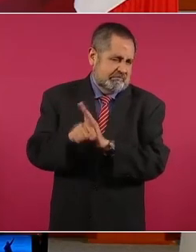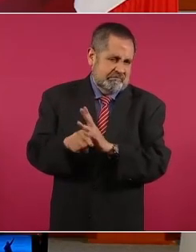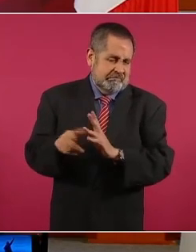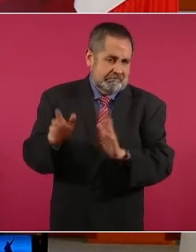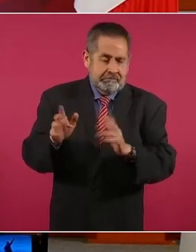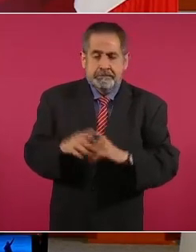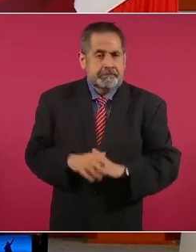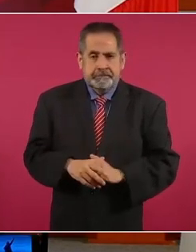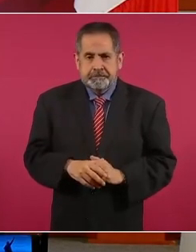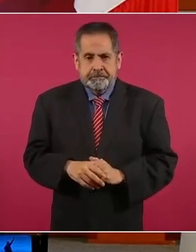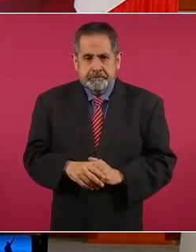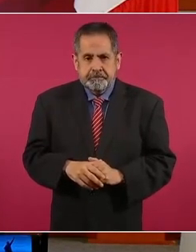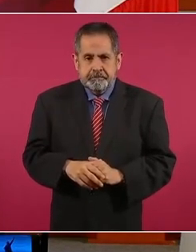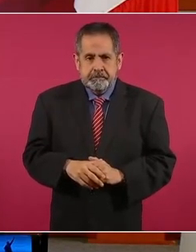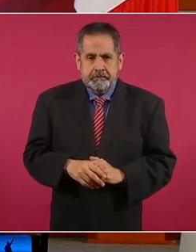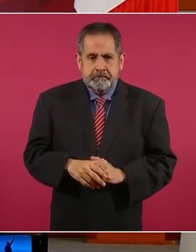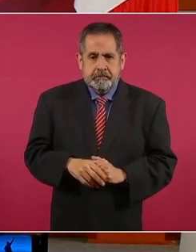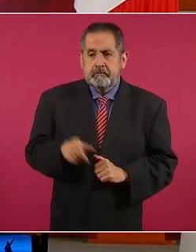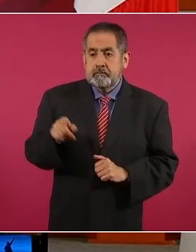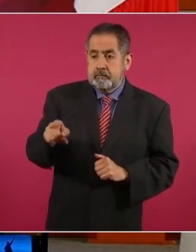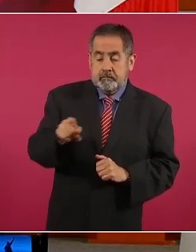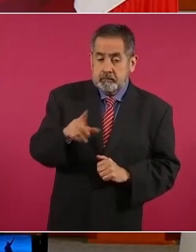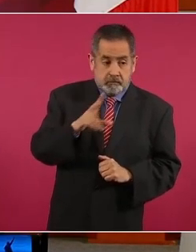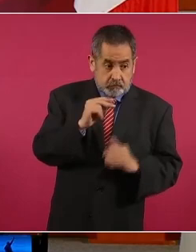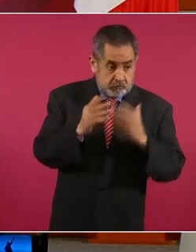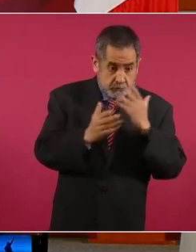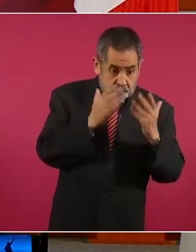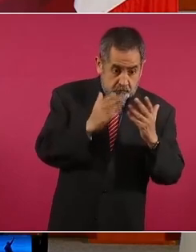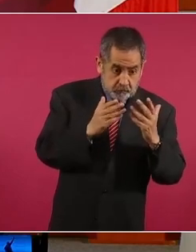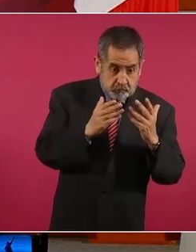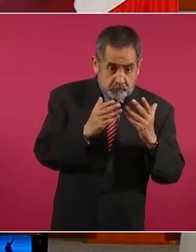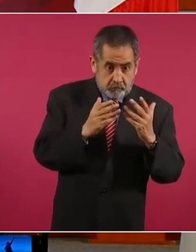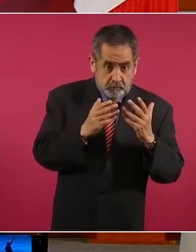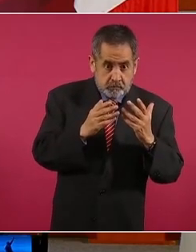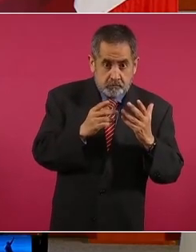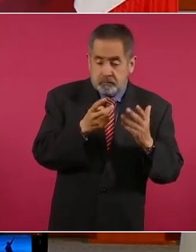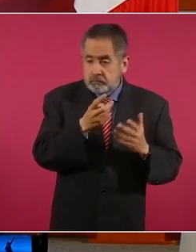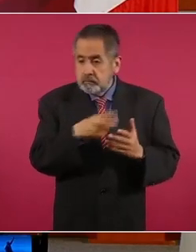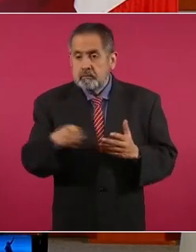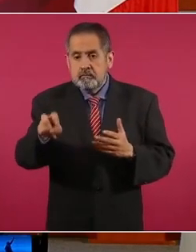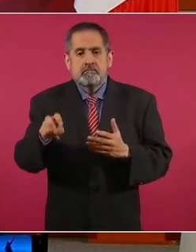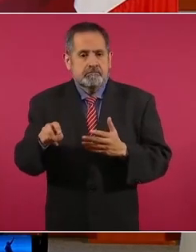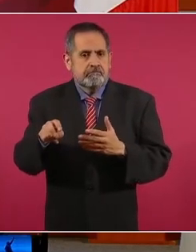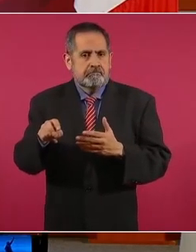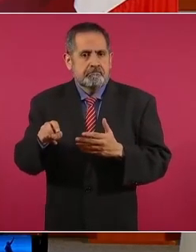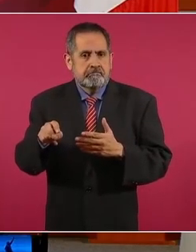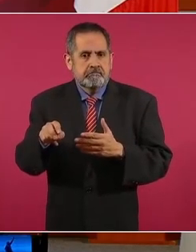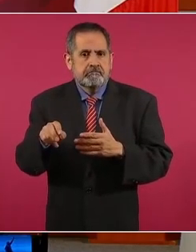Ahora, el que no estudia, no encuentra trabajo, tiene esta opción.